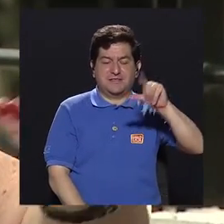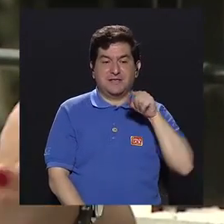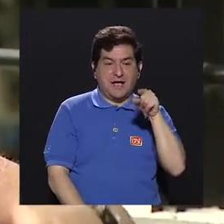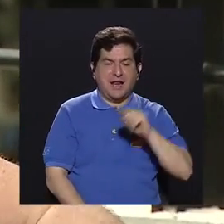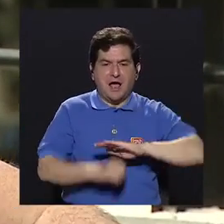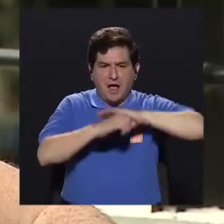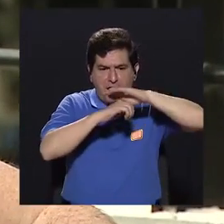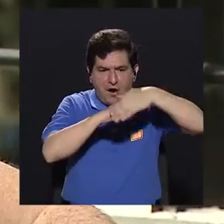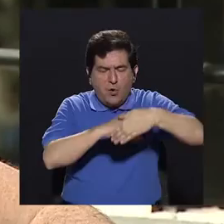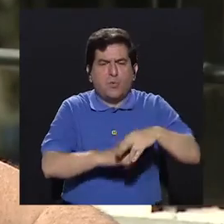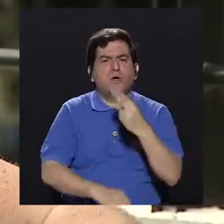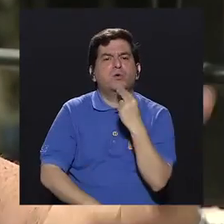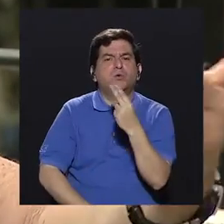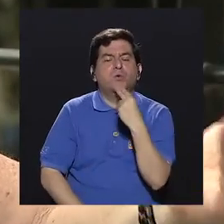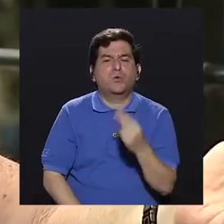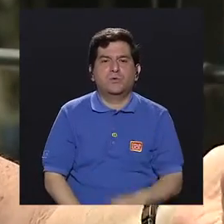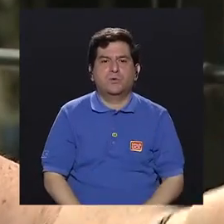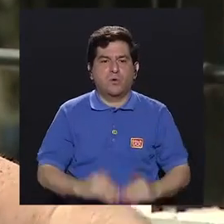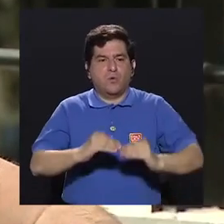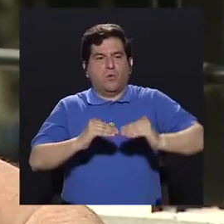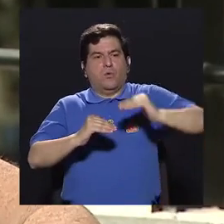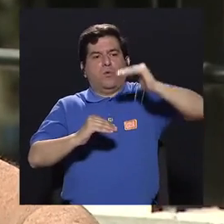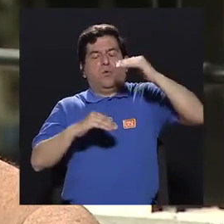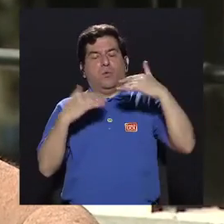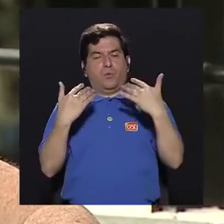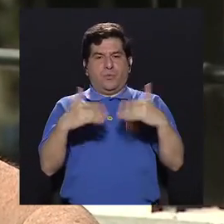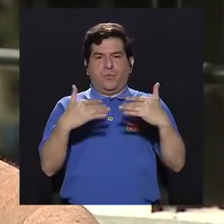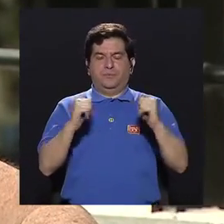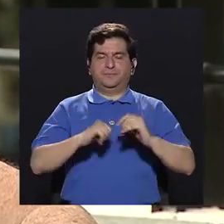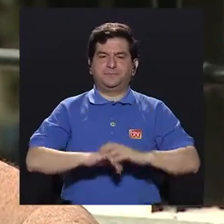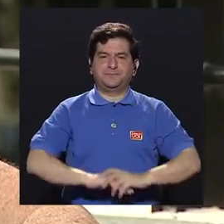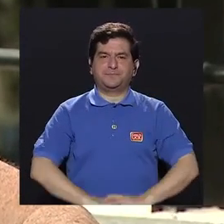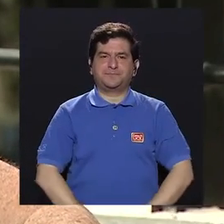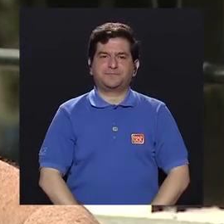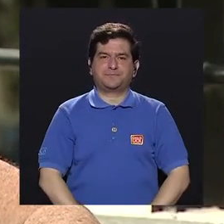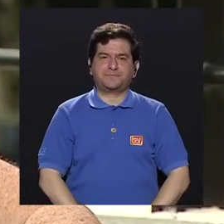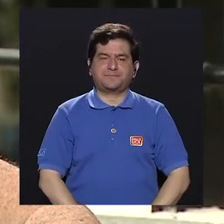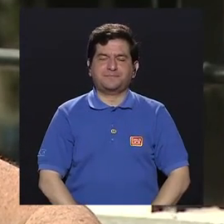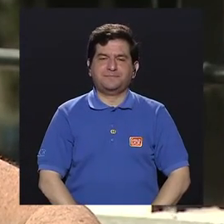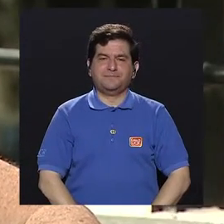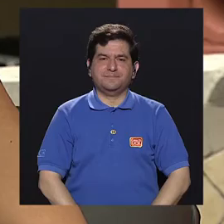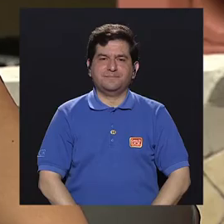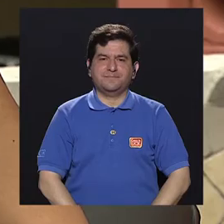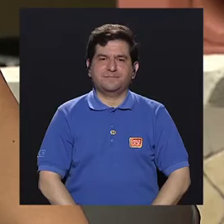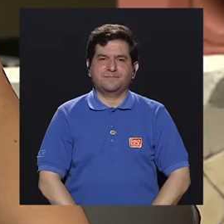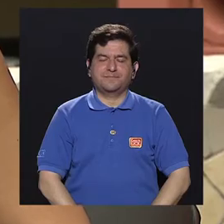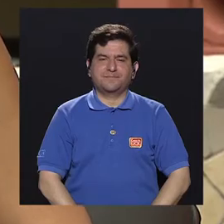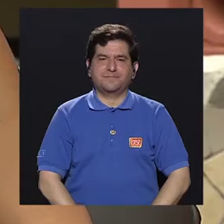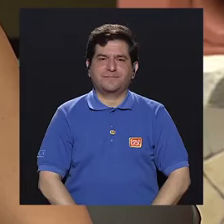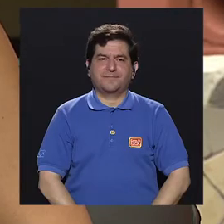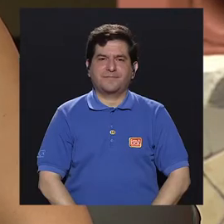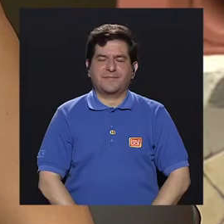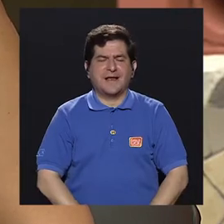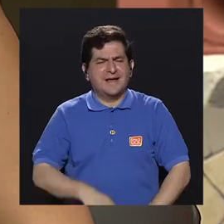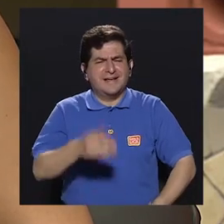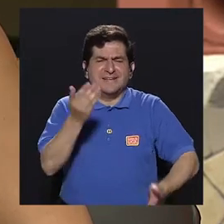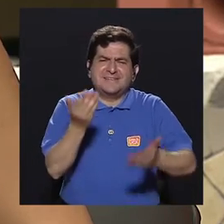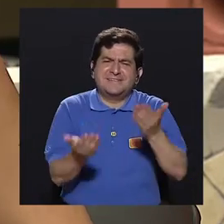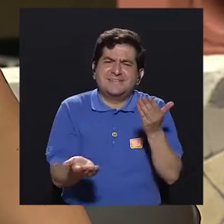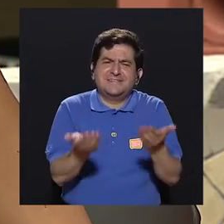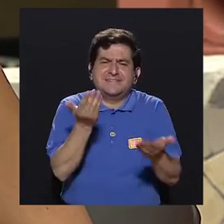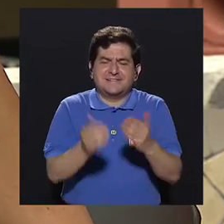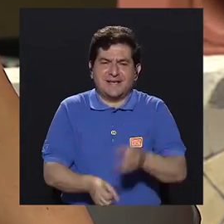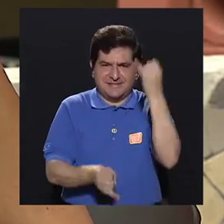con ese recubrimiento de caramelo, ¿cuánto más nos puede dar? Claro. Marcela, tal vez,